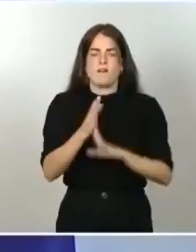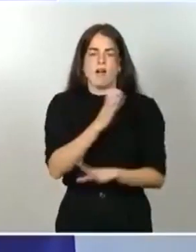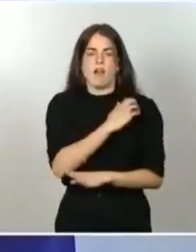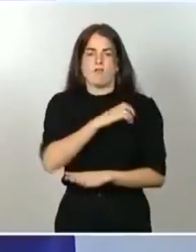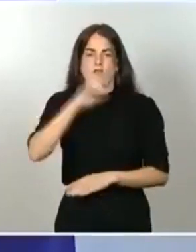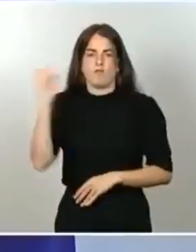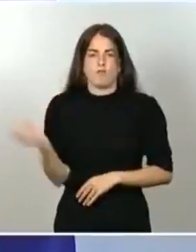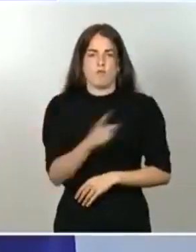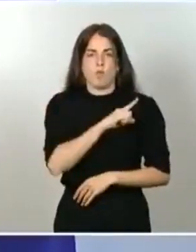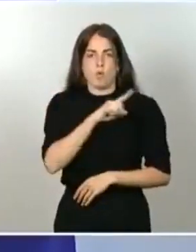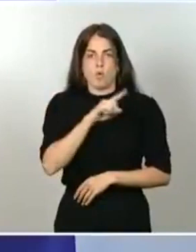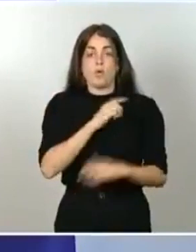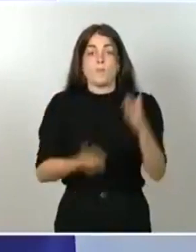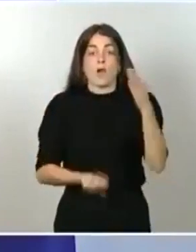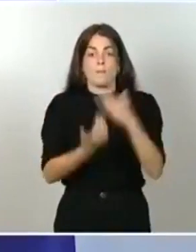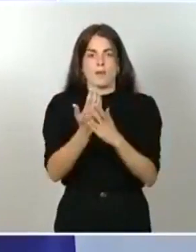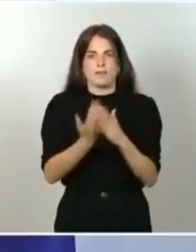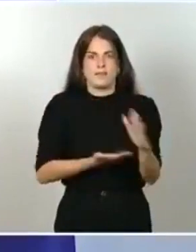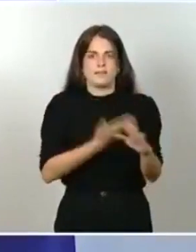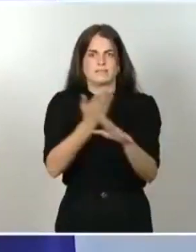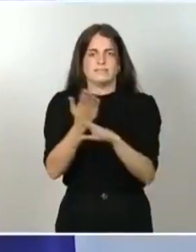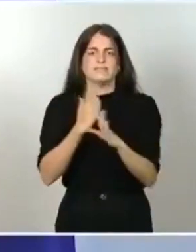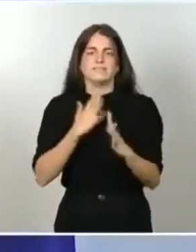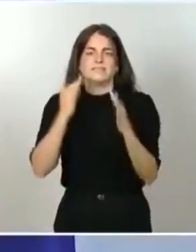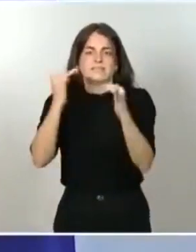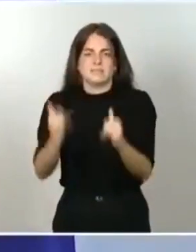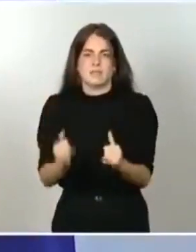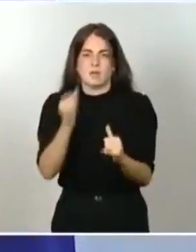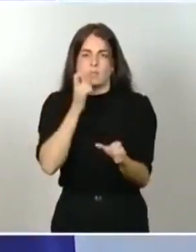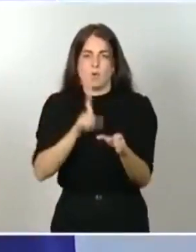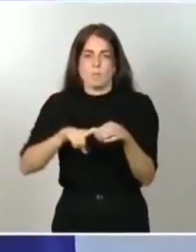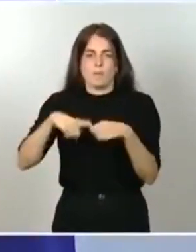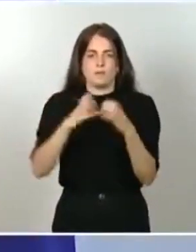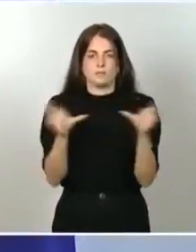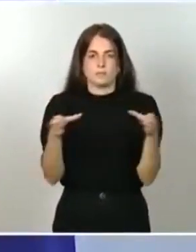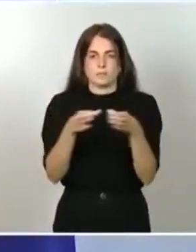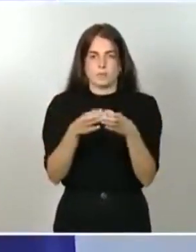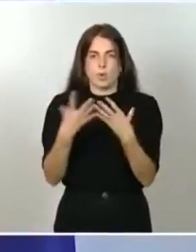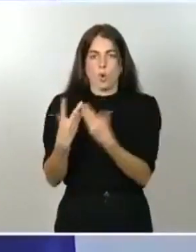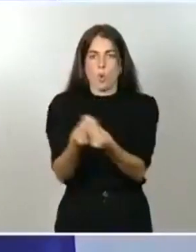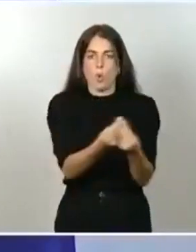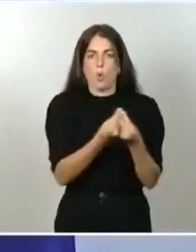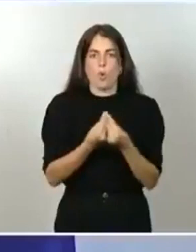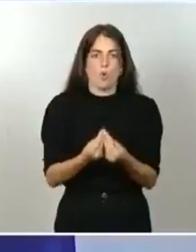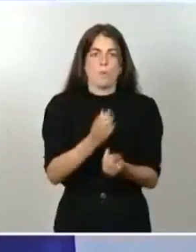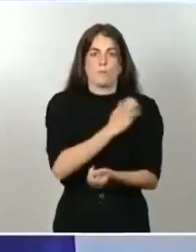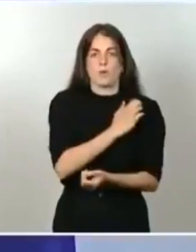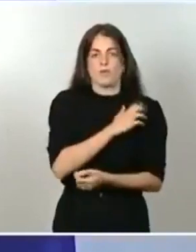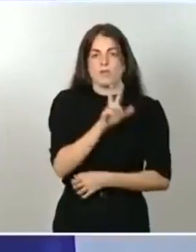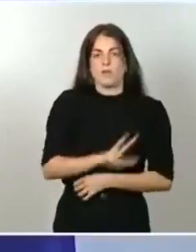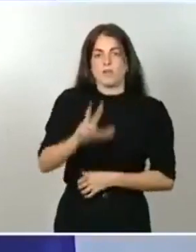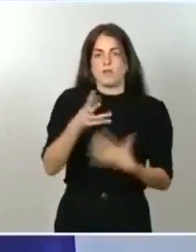llevan desde esta madrugada participando en patrullas conjuntas con los efectivos de la Policía Nacional y de la Guardia Civil.